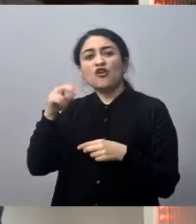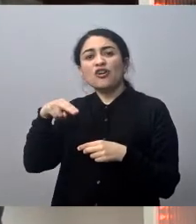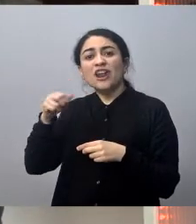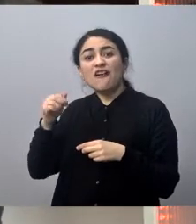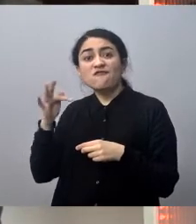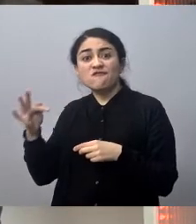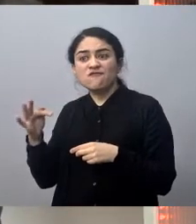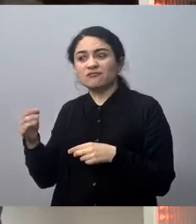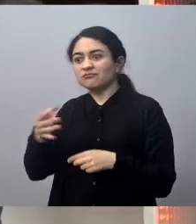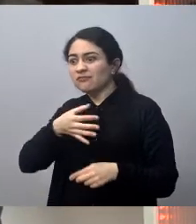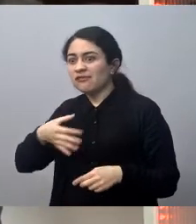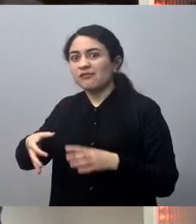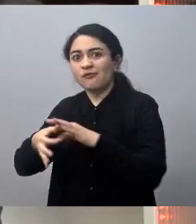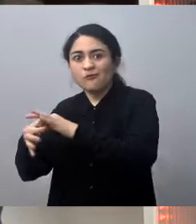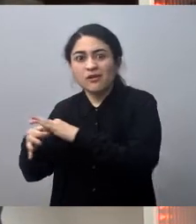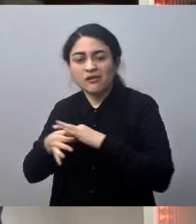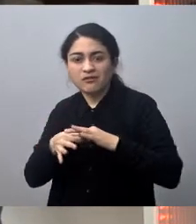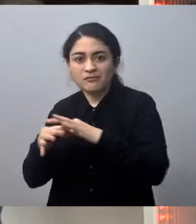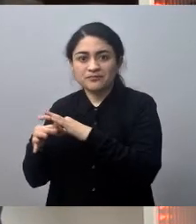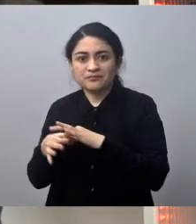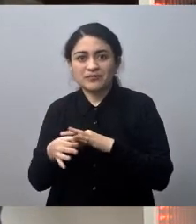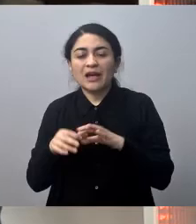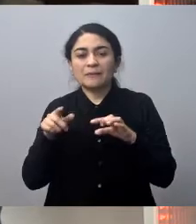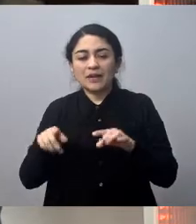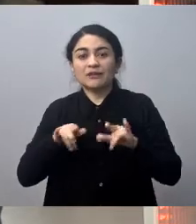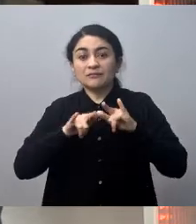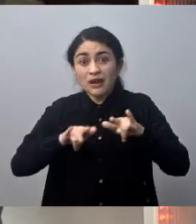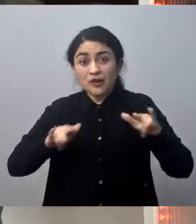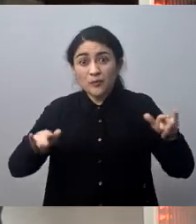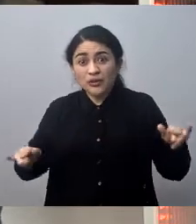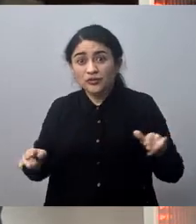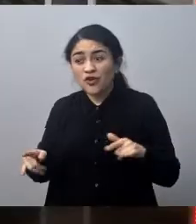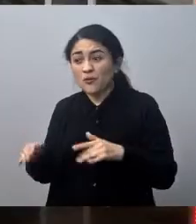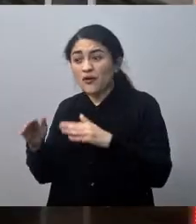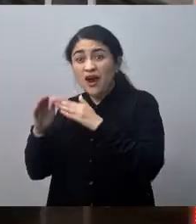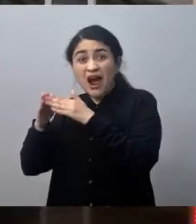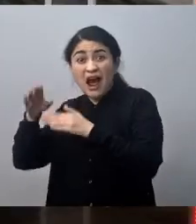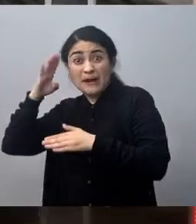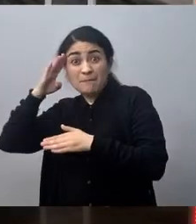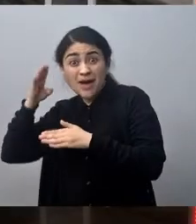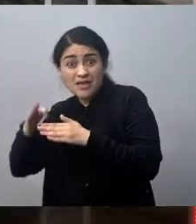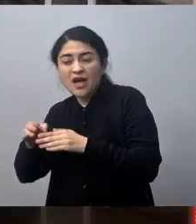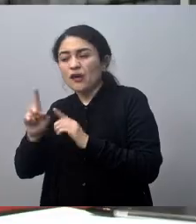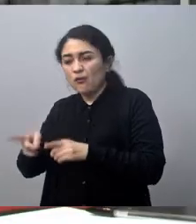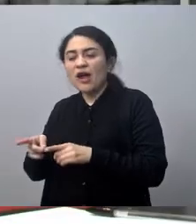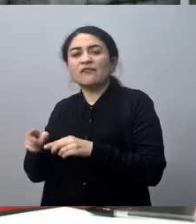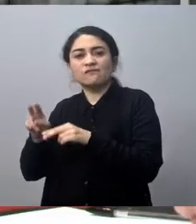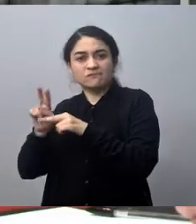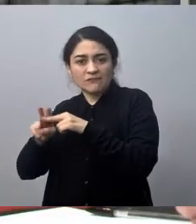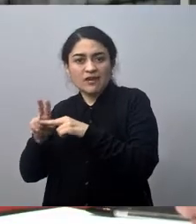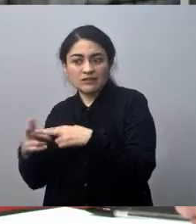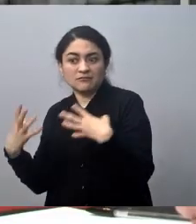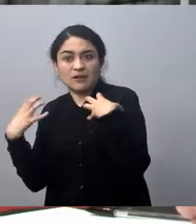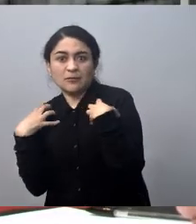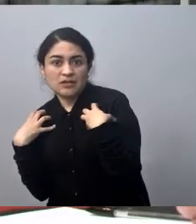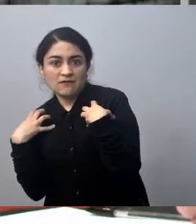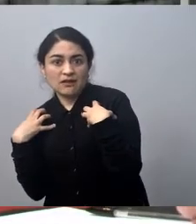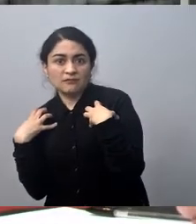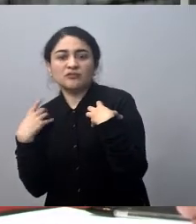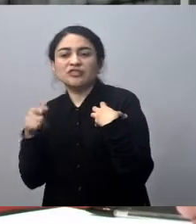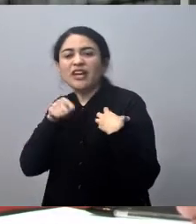pierde la tuición del Armada de Chile porque el Armada de Chile va a seguir con su tema Eso son los temas que hay que resolver si ellos lo entregan en